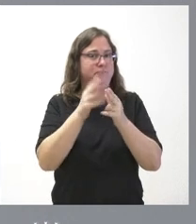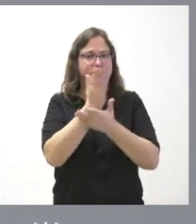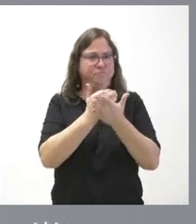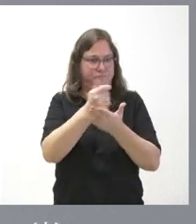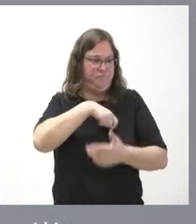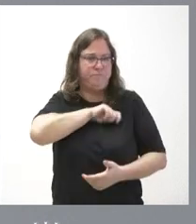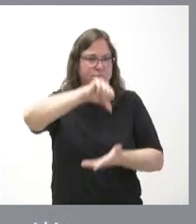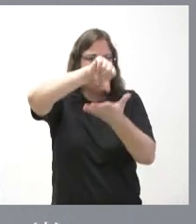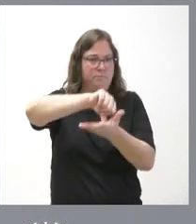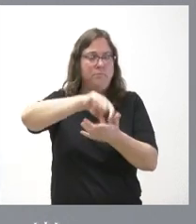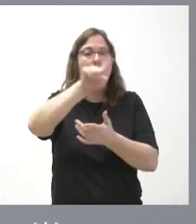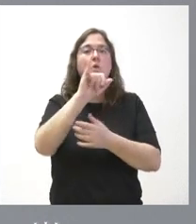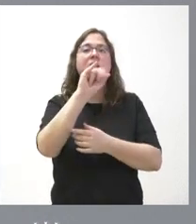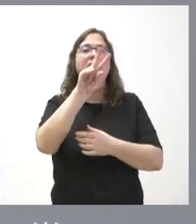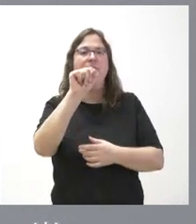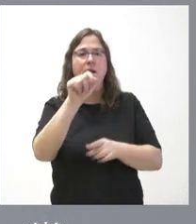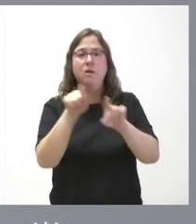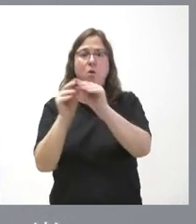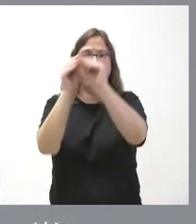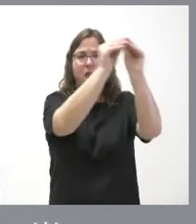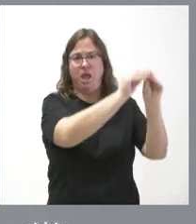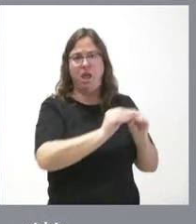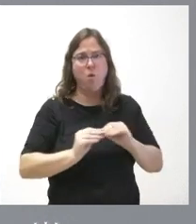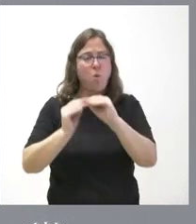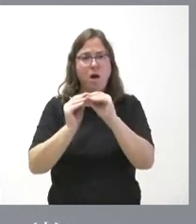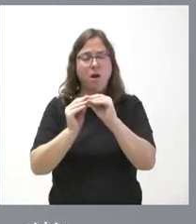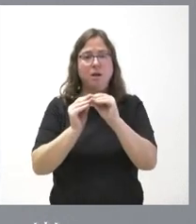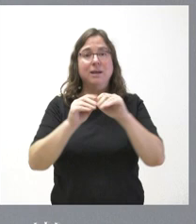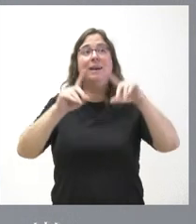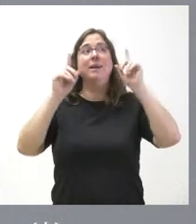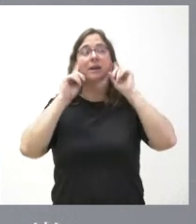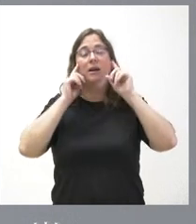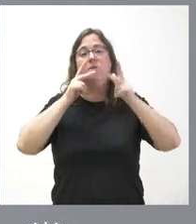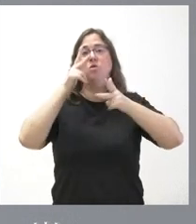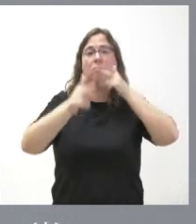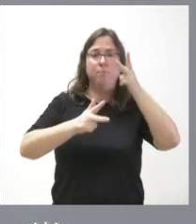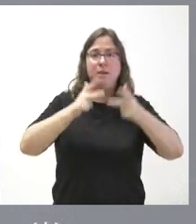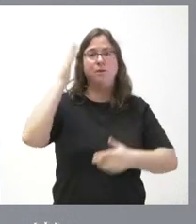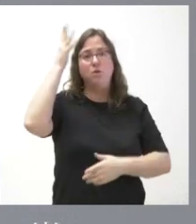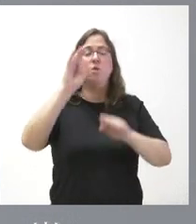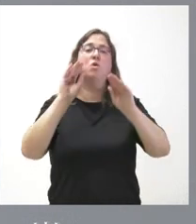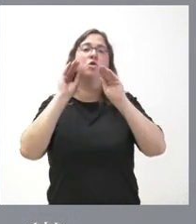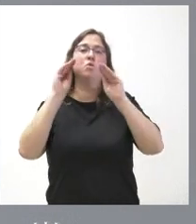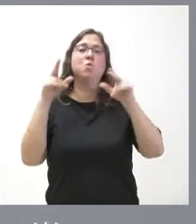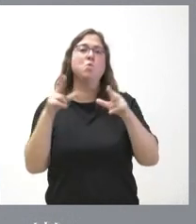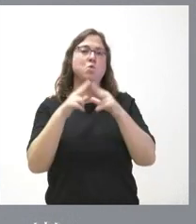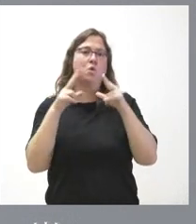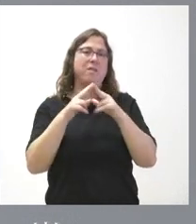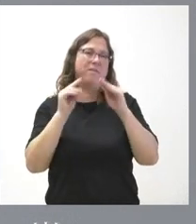autónomas o en el IVA que es igual para toda España salvo en el País Vasco y Navarra que tienen impuesto de sociedades